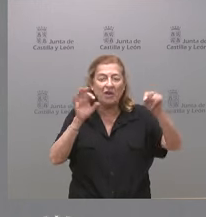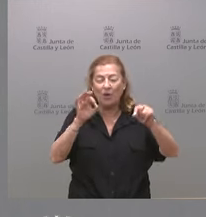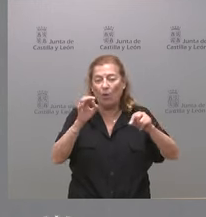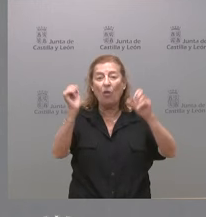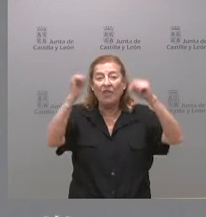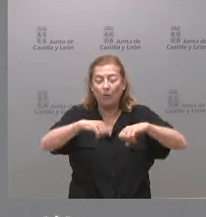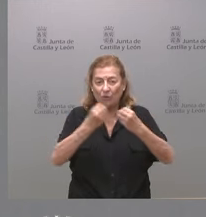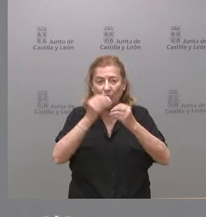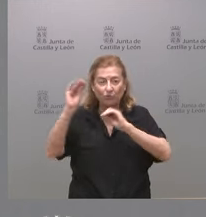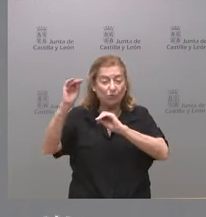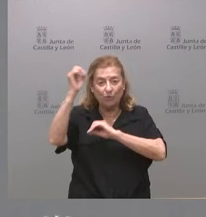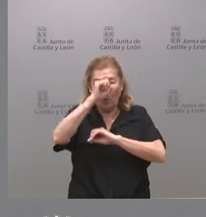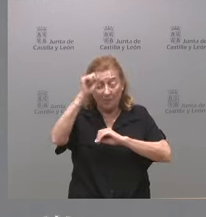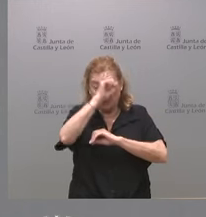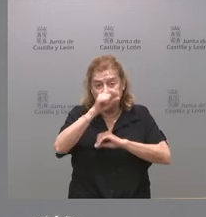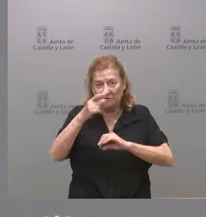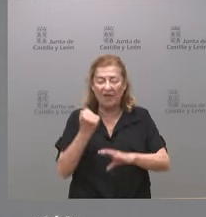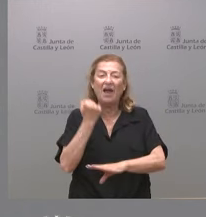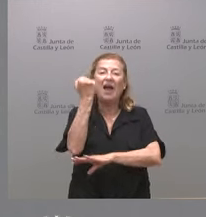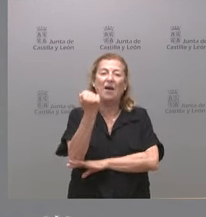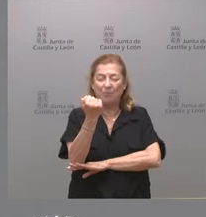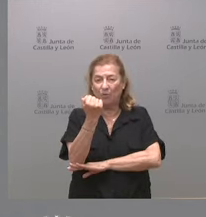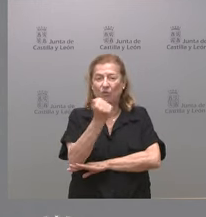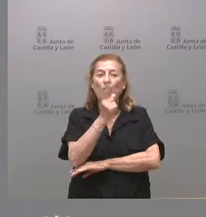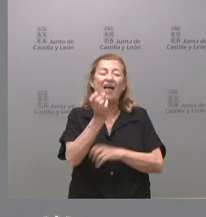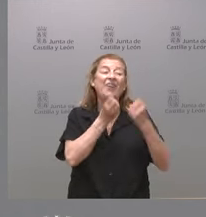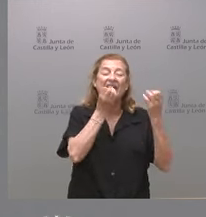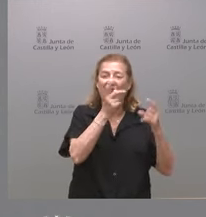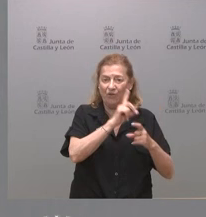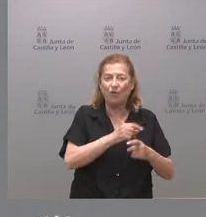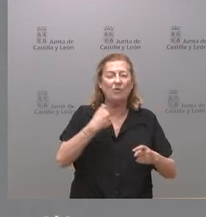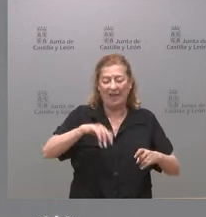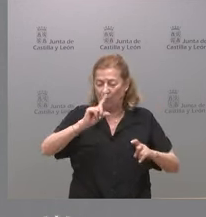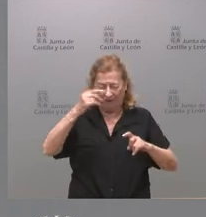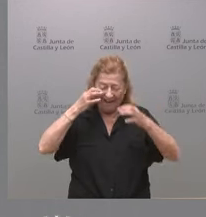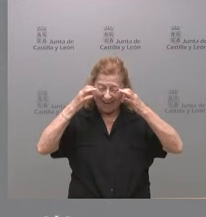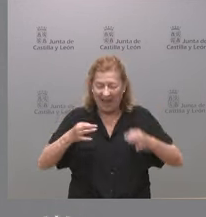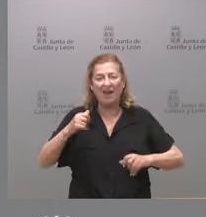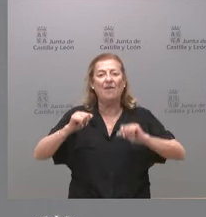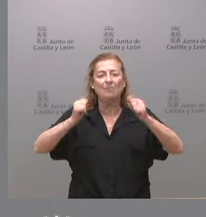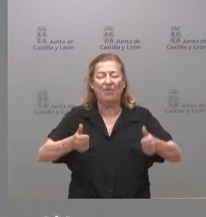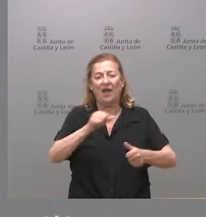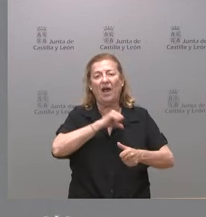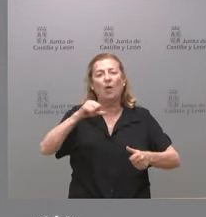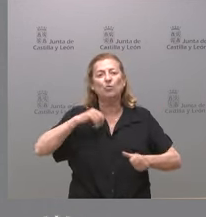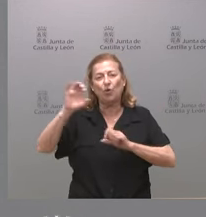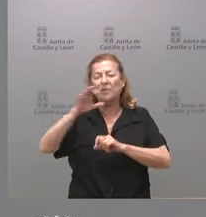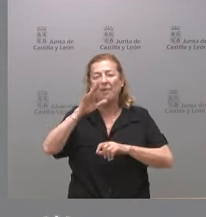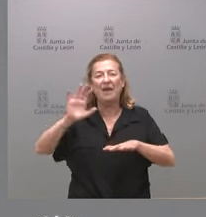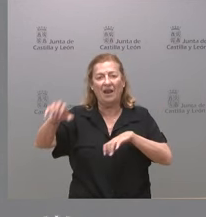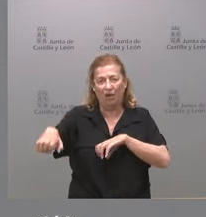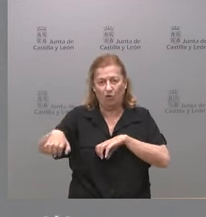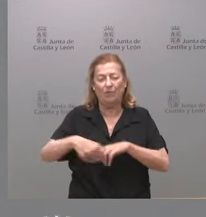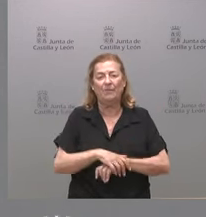su opinión de ese apoyo no a una declaración sino a un arranque real de la autonomía para la región leonesa